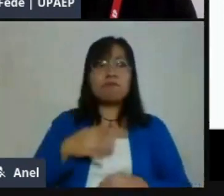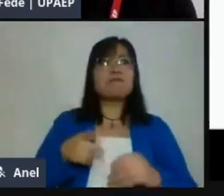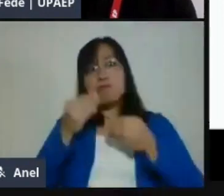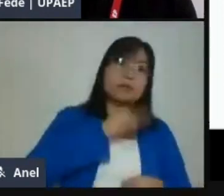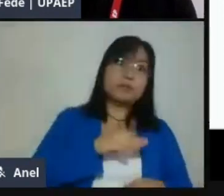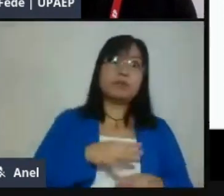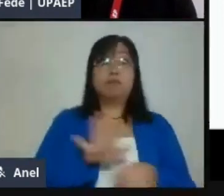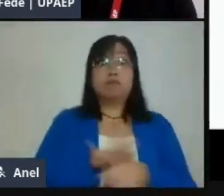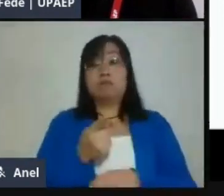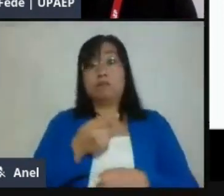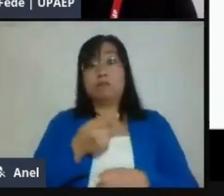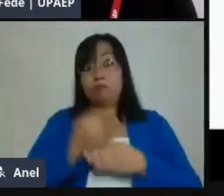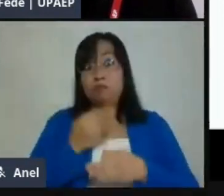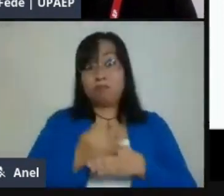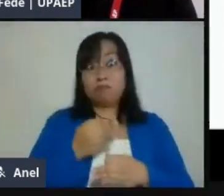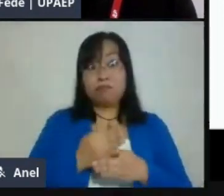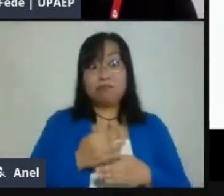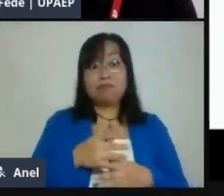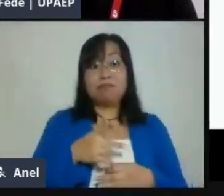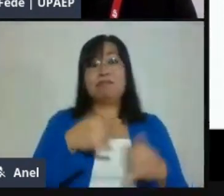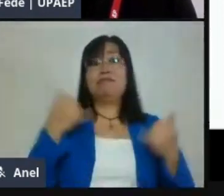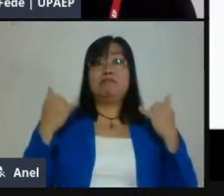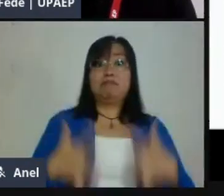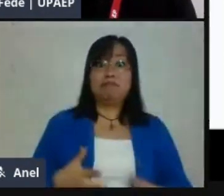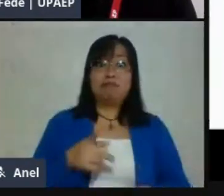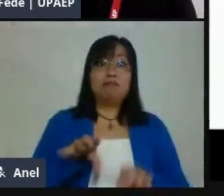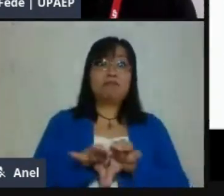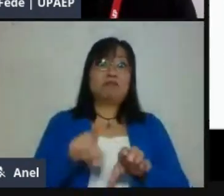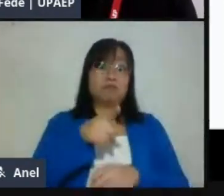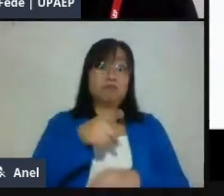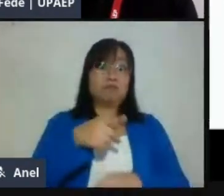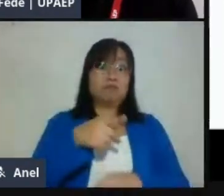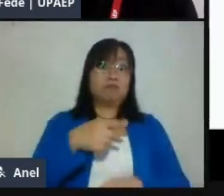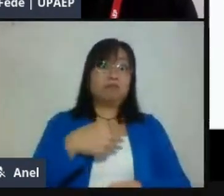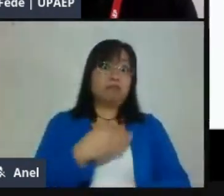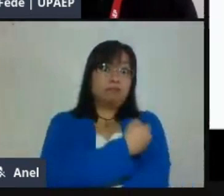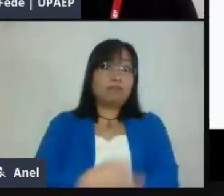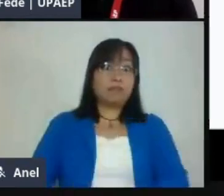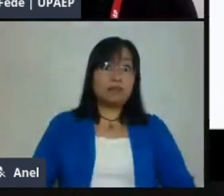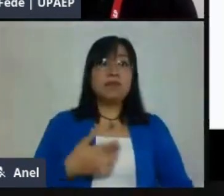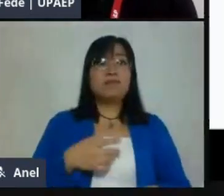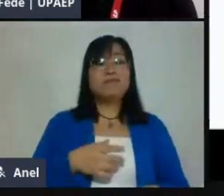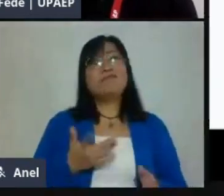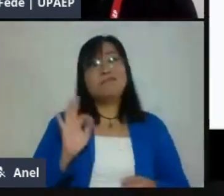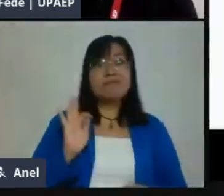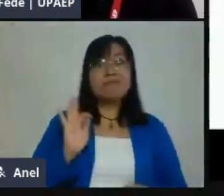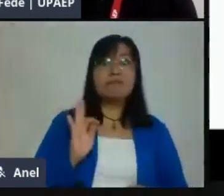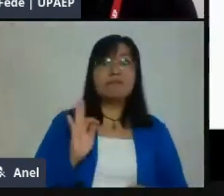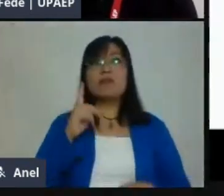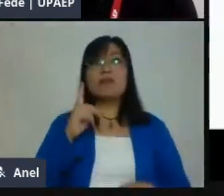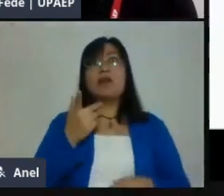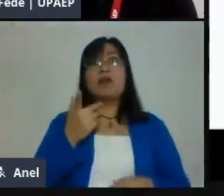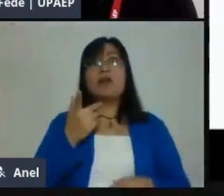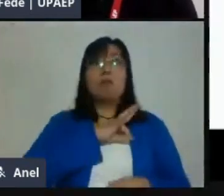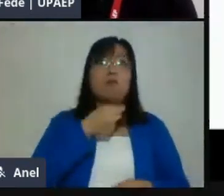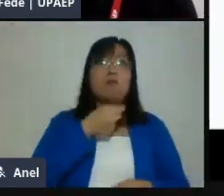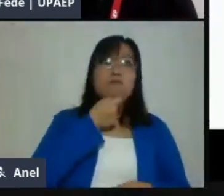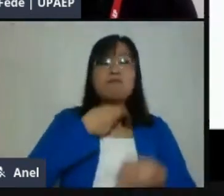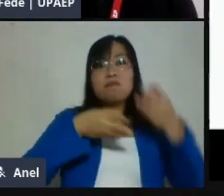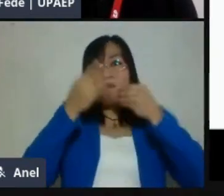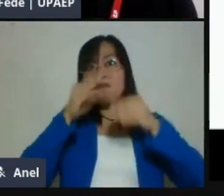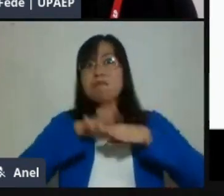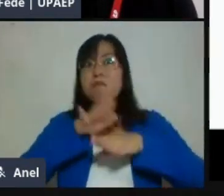familias de que se dé o no el aprendizaje, ¿no? Entonces, es muy importante que establezcamos canales de